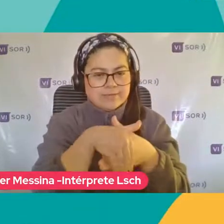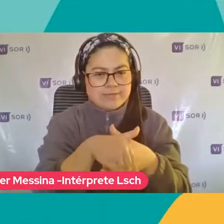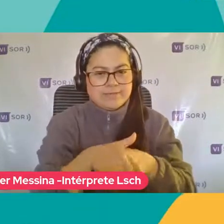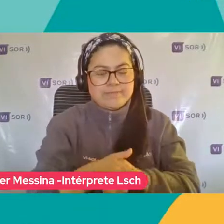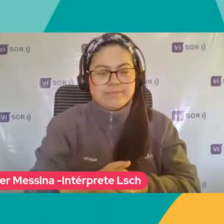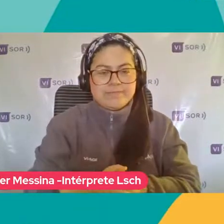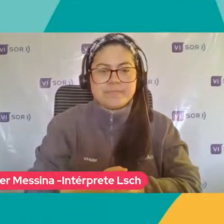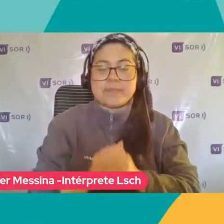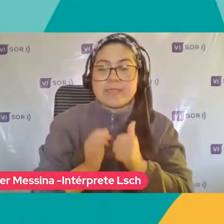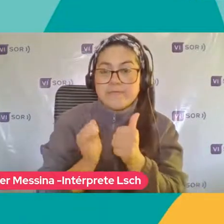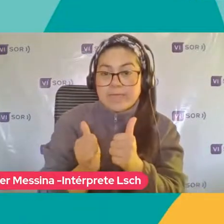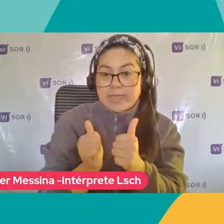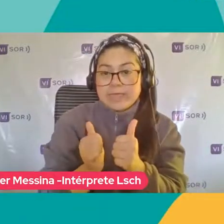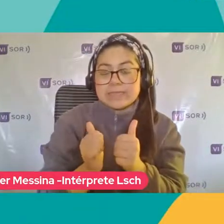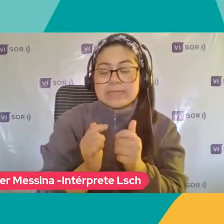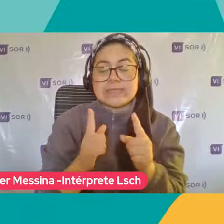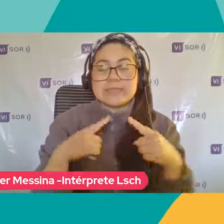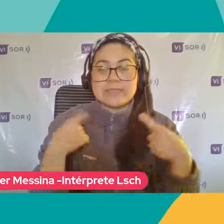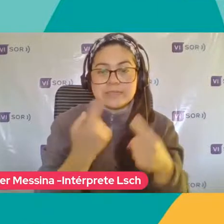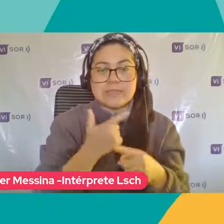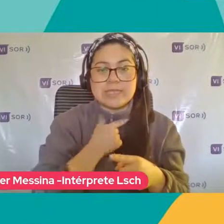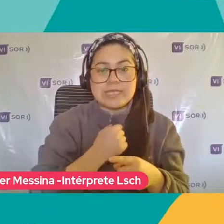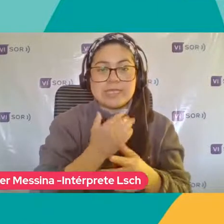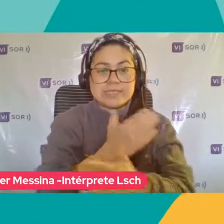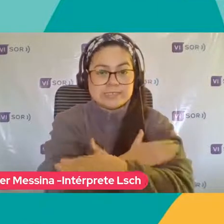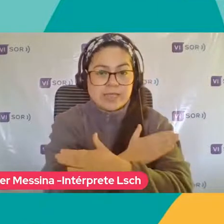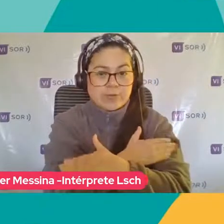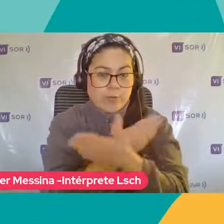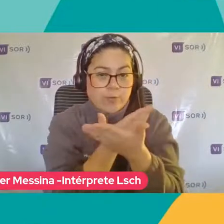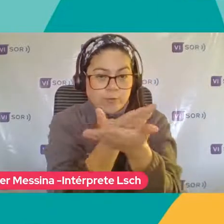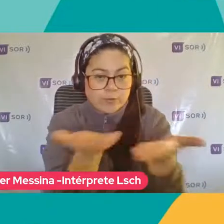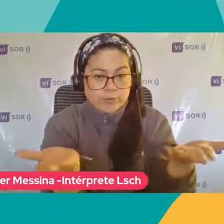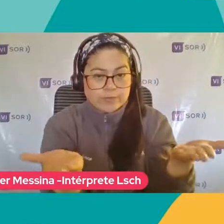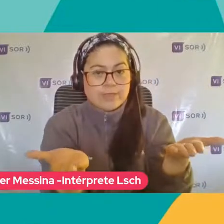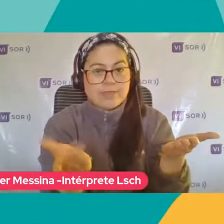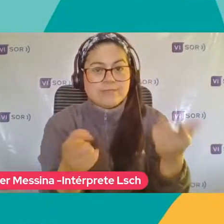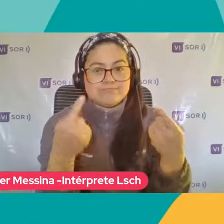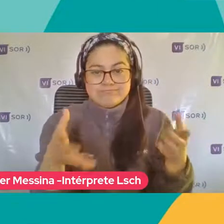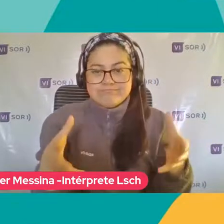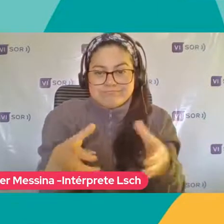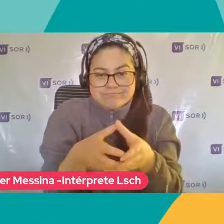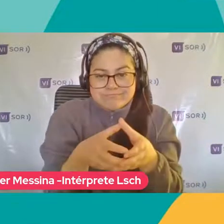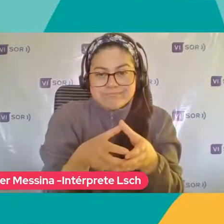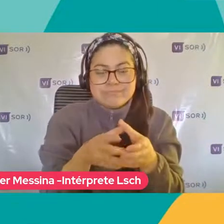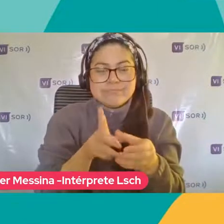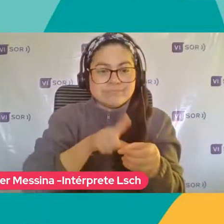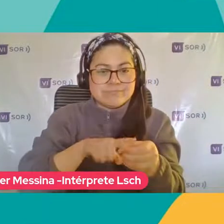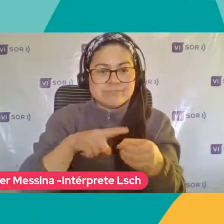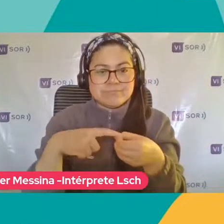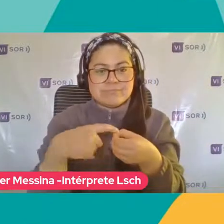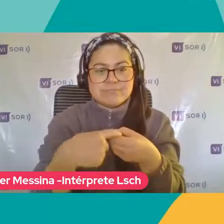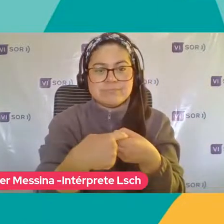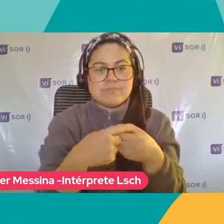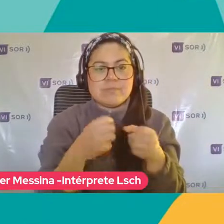Bien, queremos por supuesto Saludarles a ustedes Que están junto a nosotros en esta hora Pudiendo también